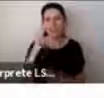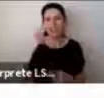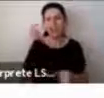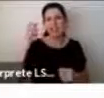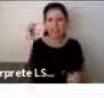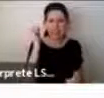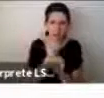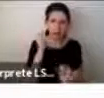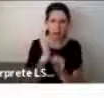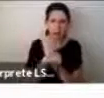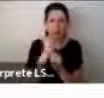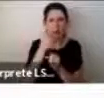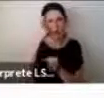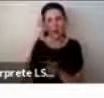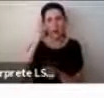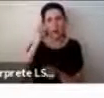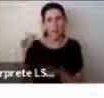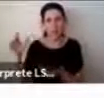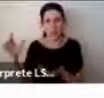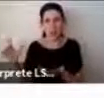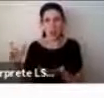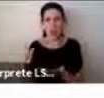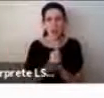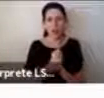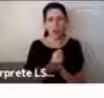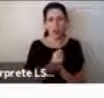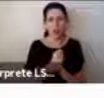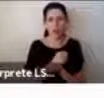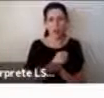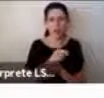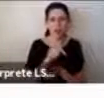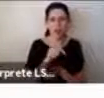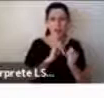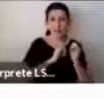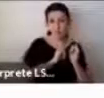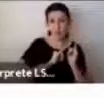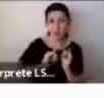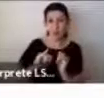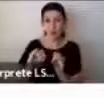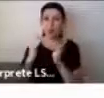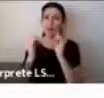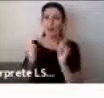encontrar este punto medio para poder transmitir la información de una mejor manera.